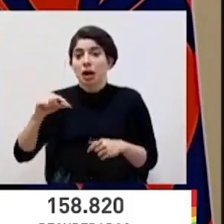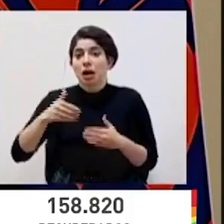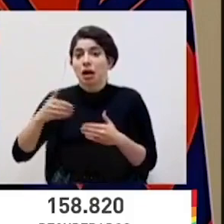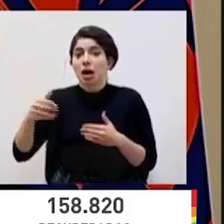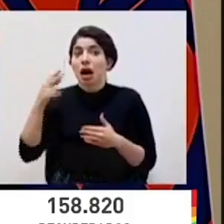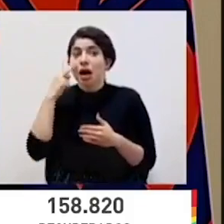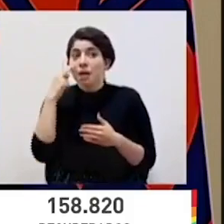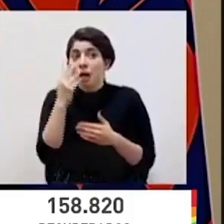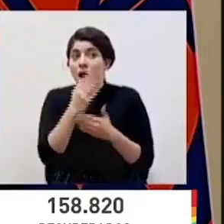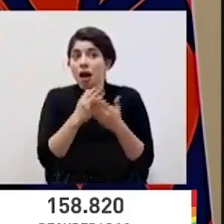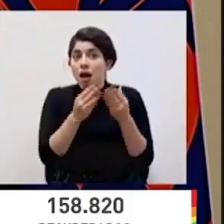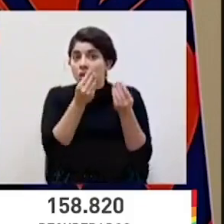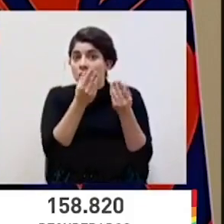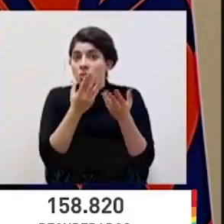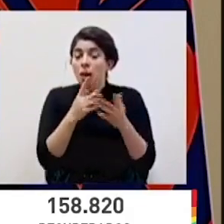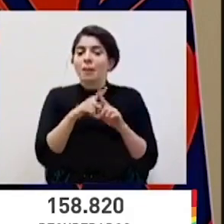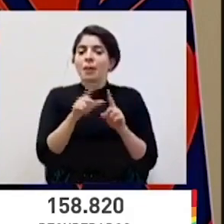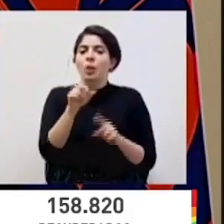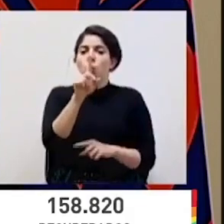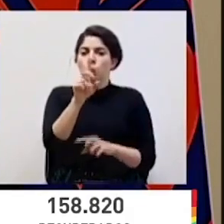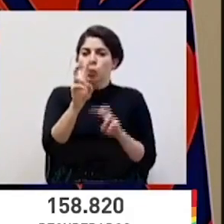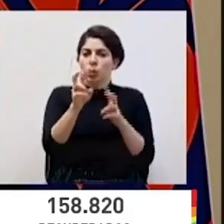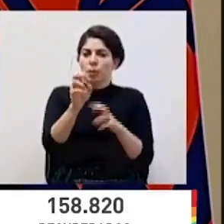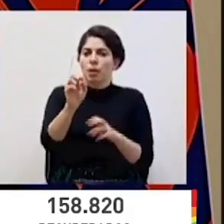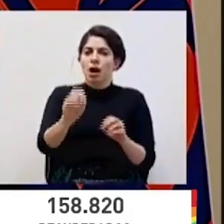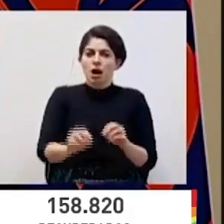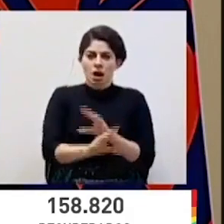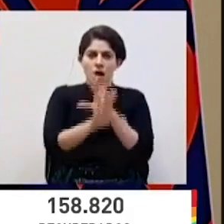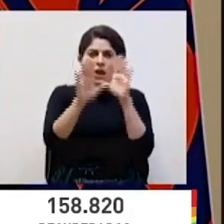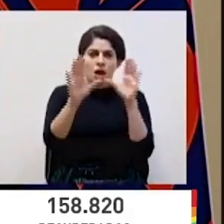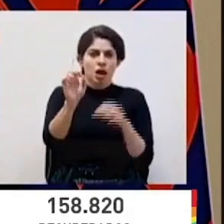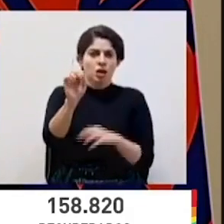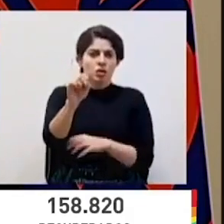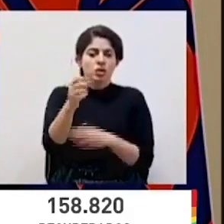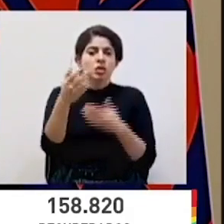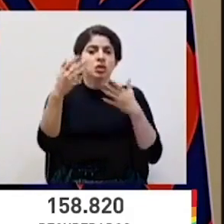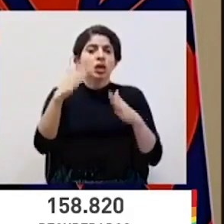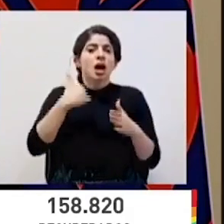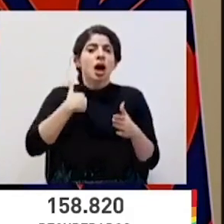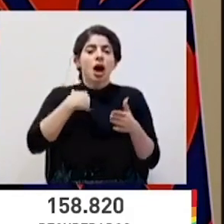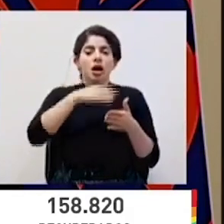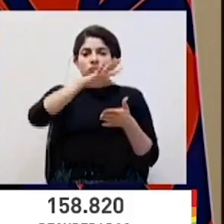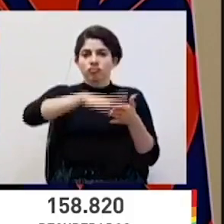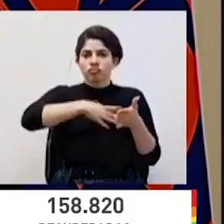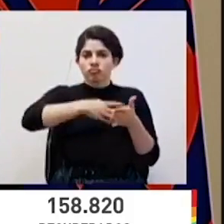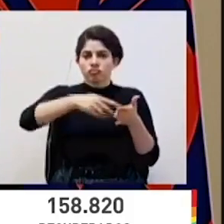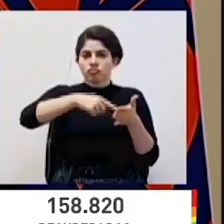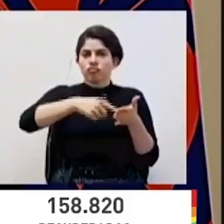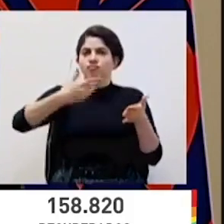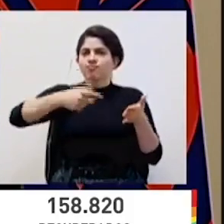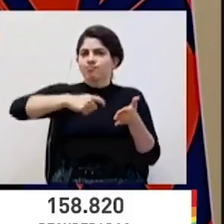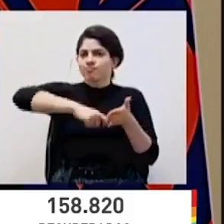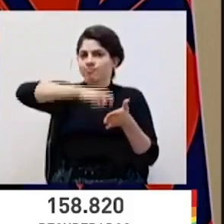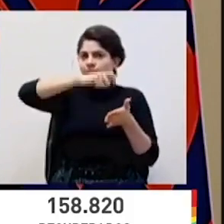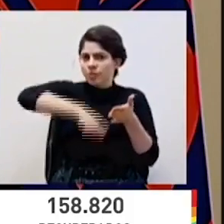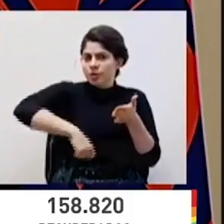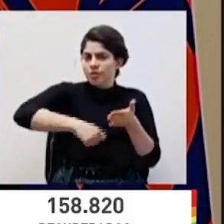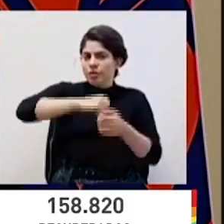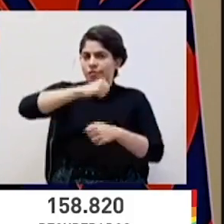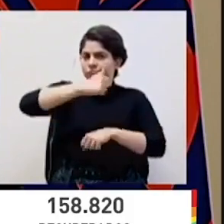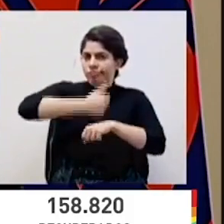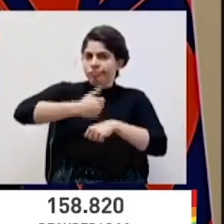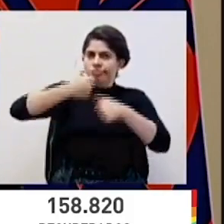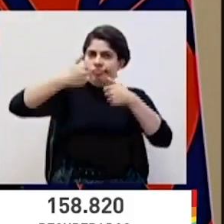tenemos alguna notificación. Lo que sí está claro es que hay un cronograma firmado, establecido,